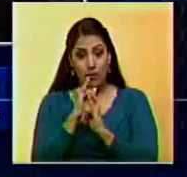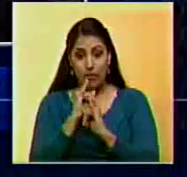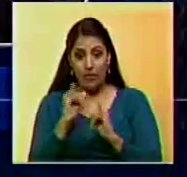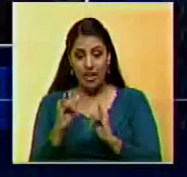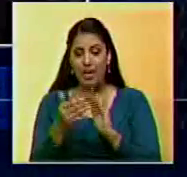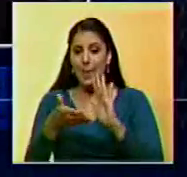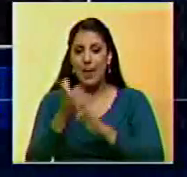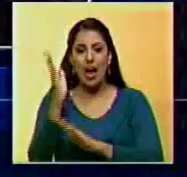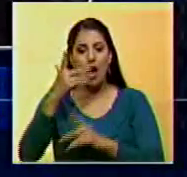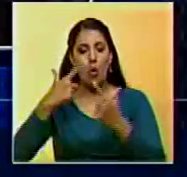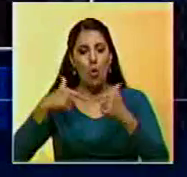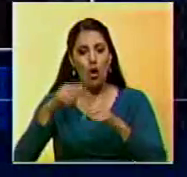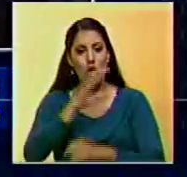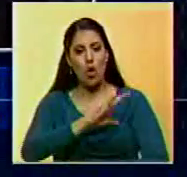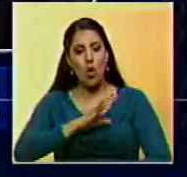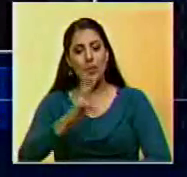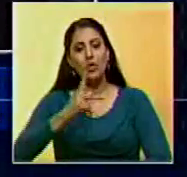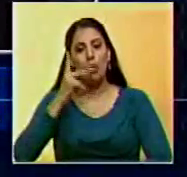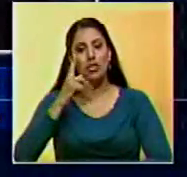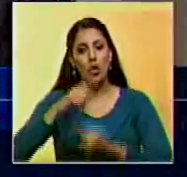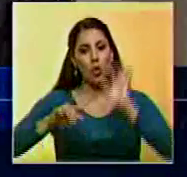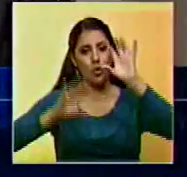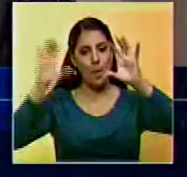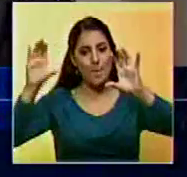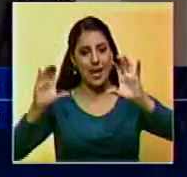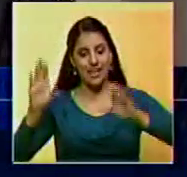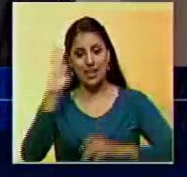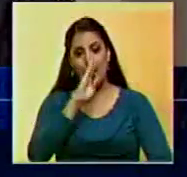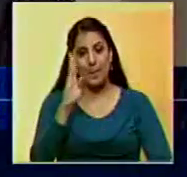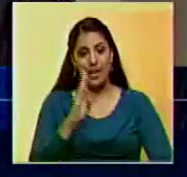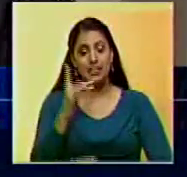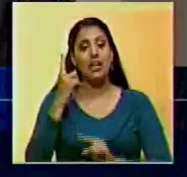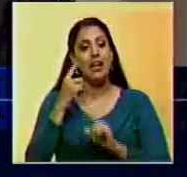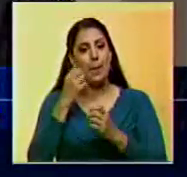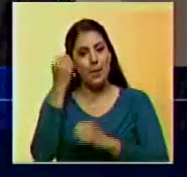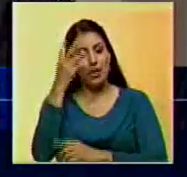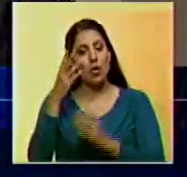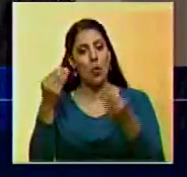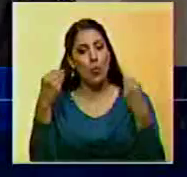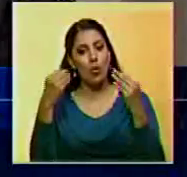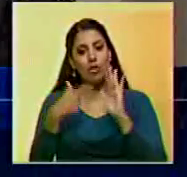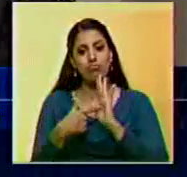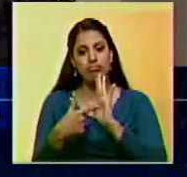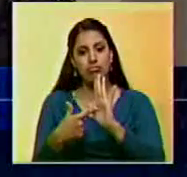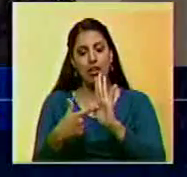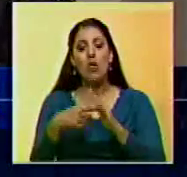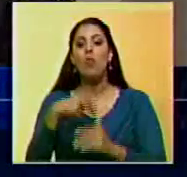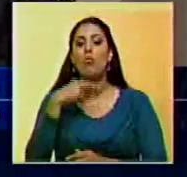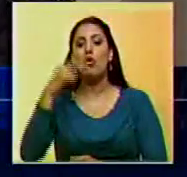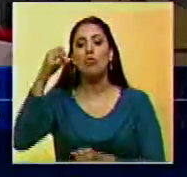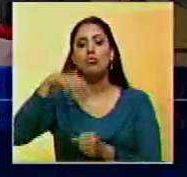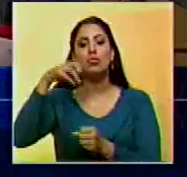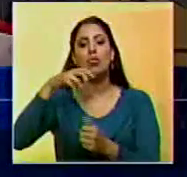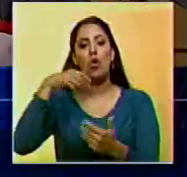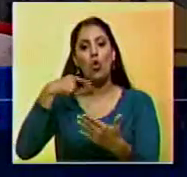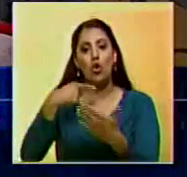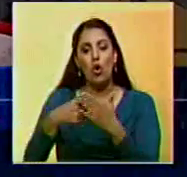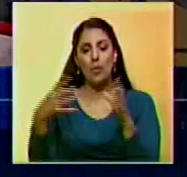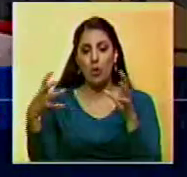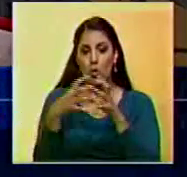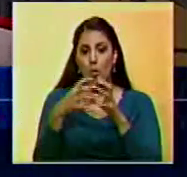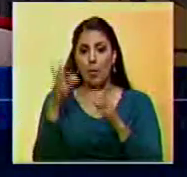se dirigirán a la sesión de la Comisión de Política Exterior del Senado de Brasil y en audiencia pública alzarán su voz en nombre de los